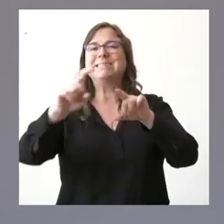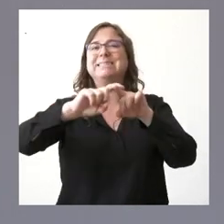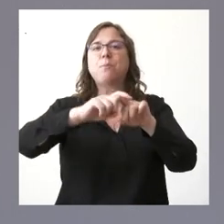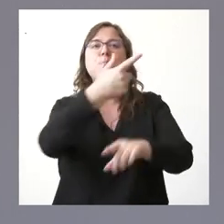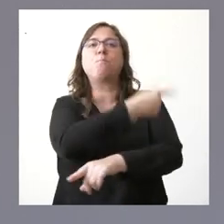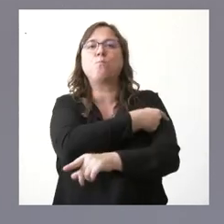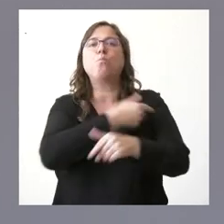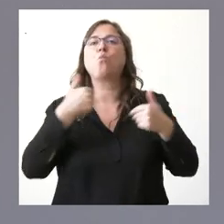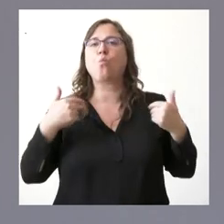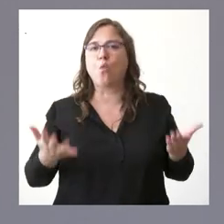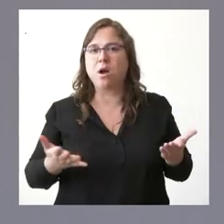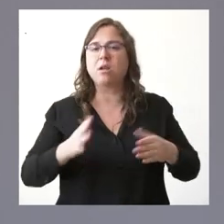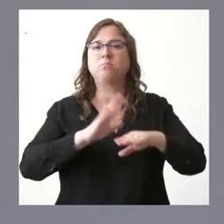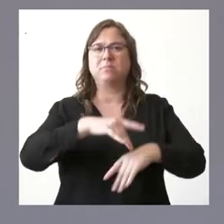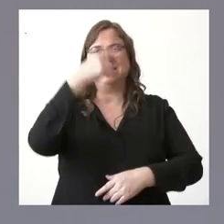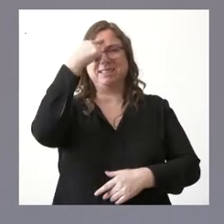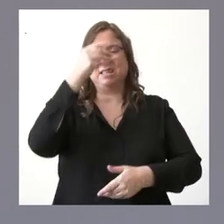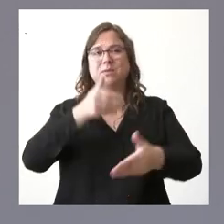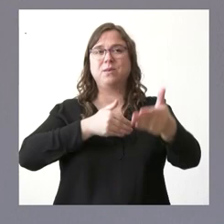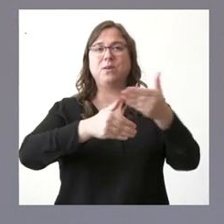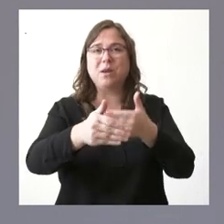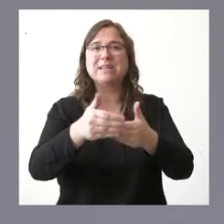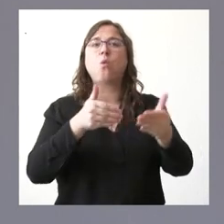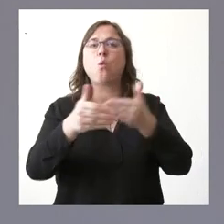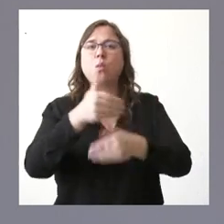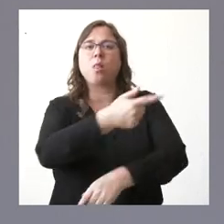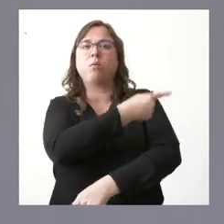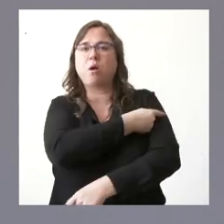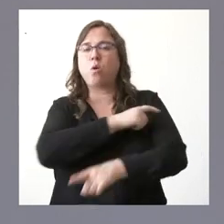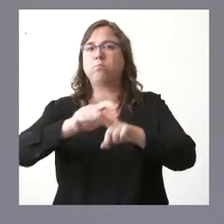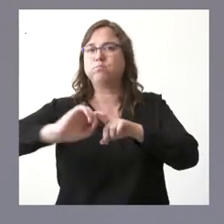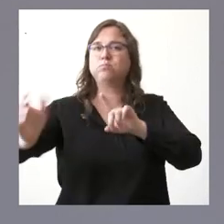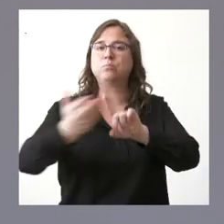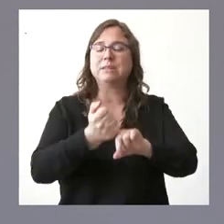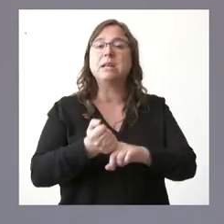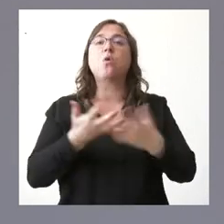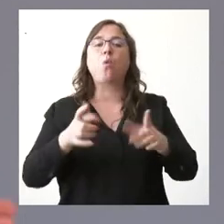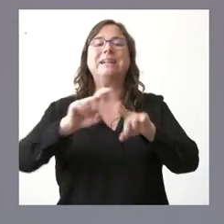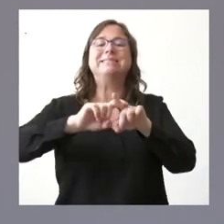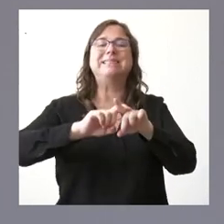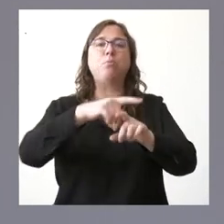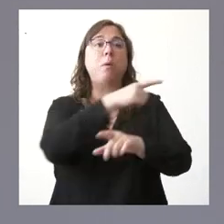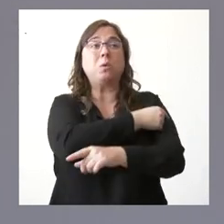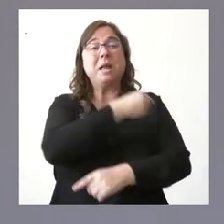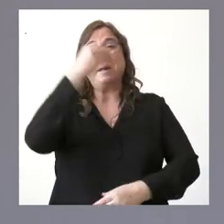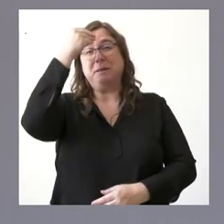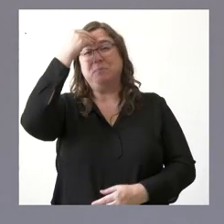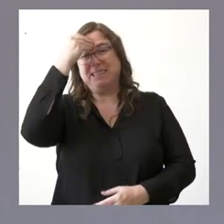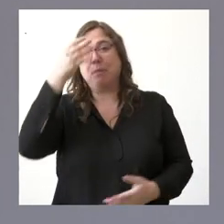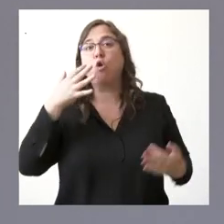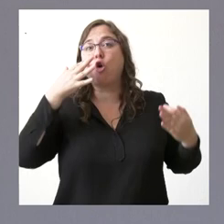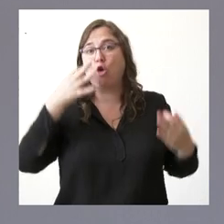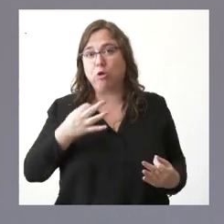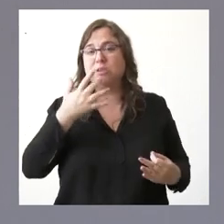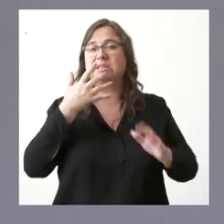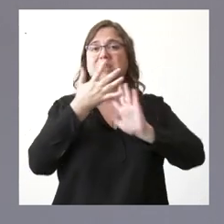vacuna cómo esperar hasta la existencia de la misma y por tanto en ese momento decidiremos su aplicación lo más razonable lógicamente hablando